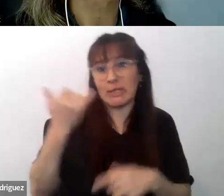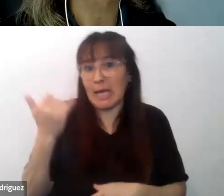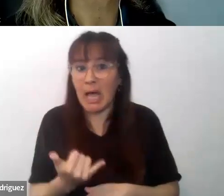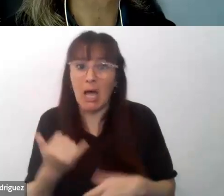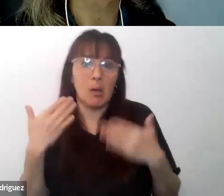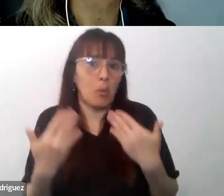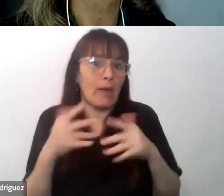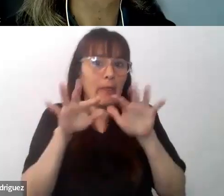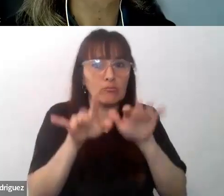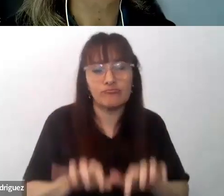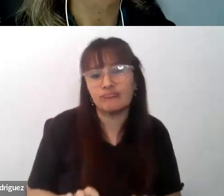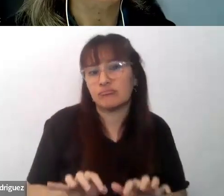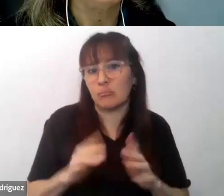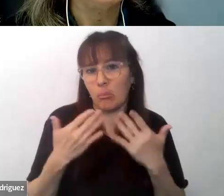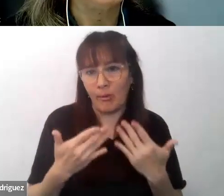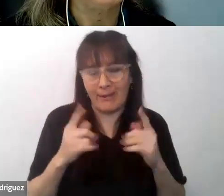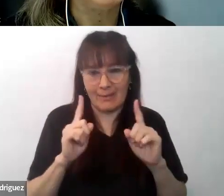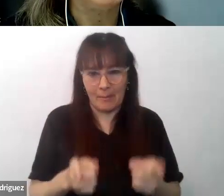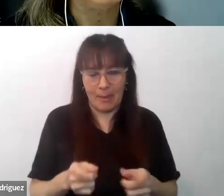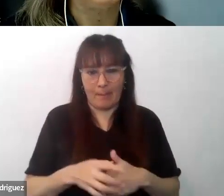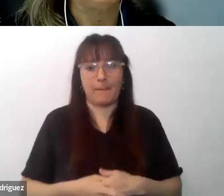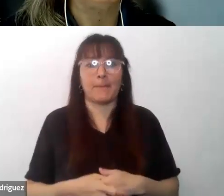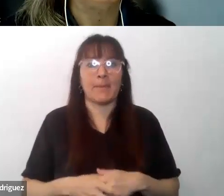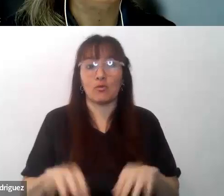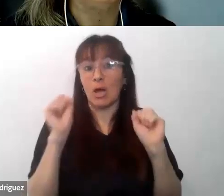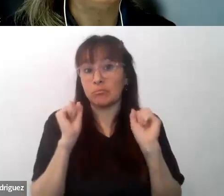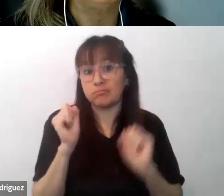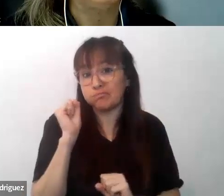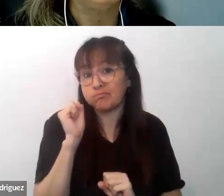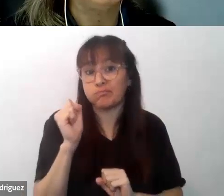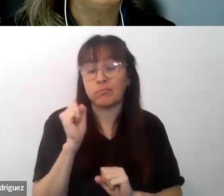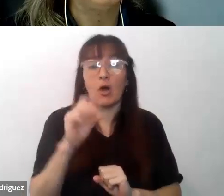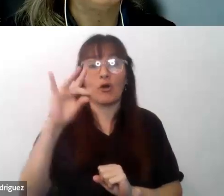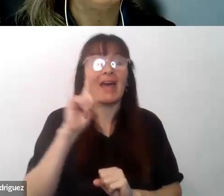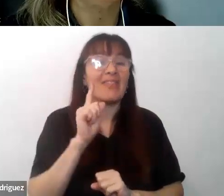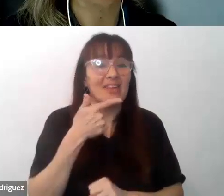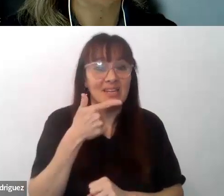cuestiones en el chat. Así que bueno, dicho esto, Dris, te escuchamos.